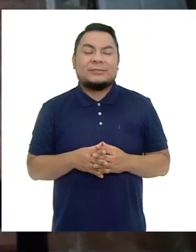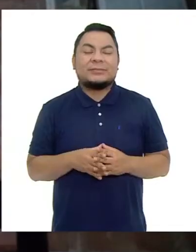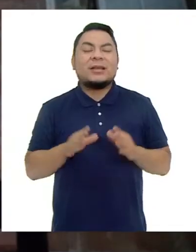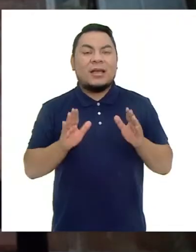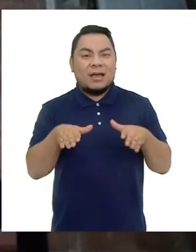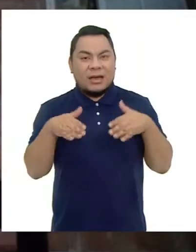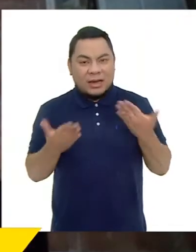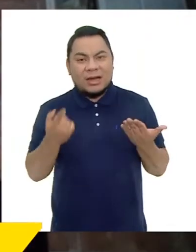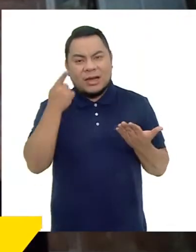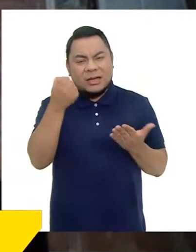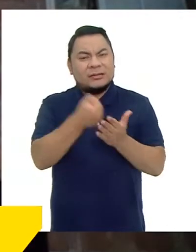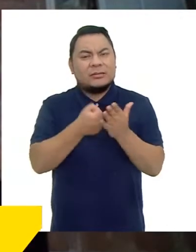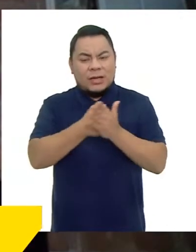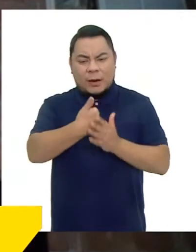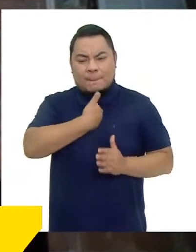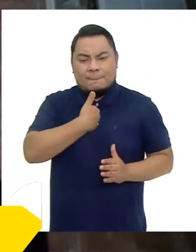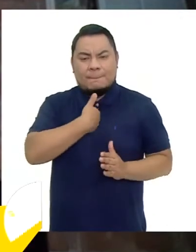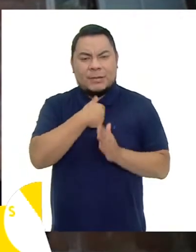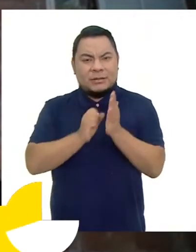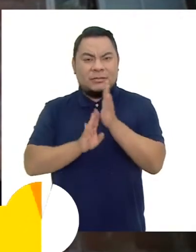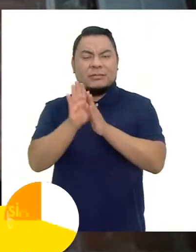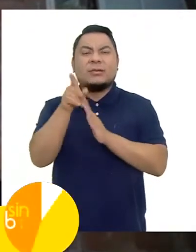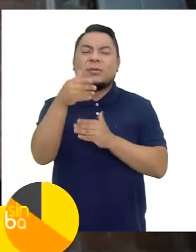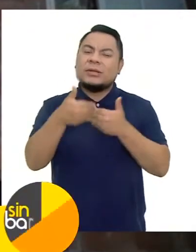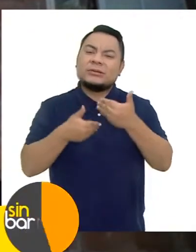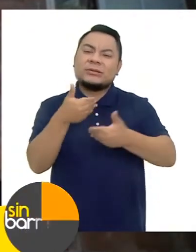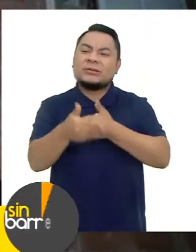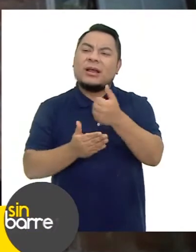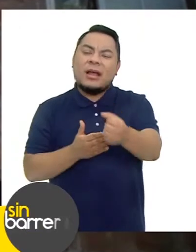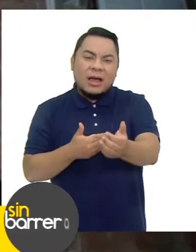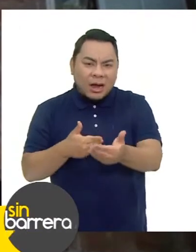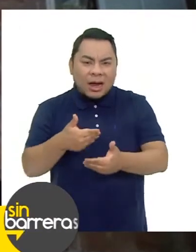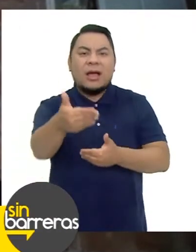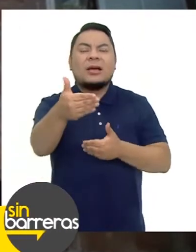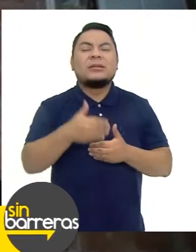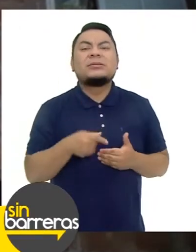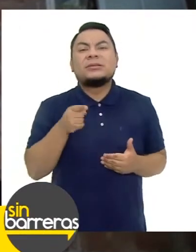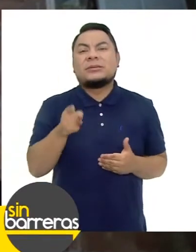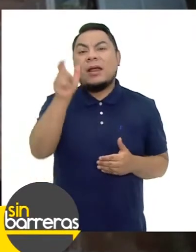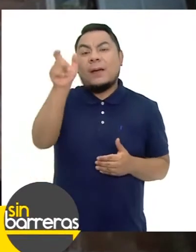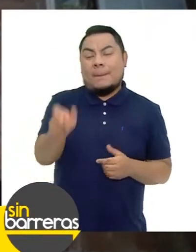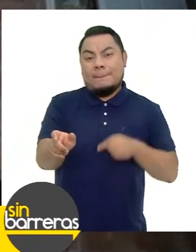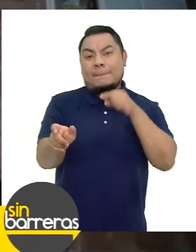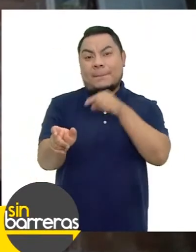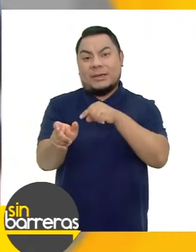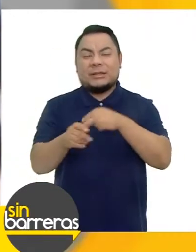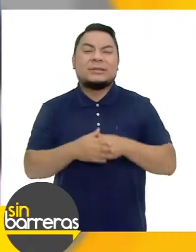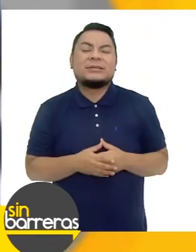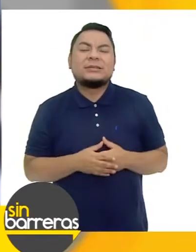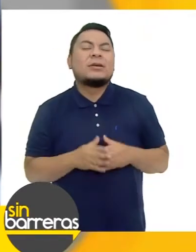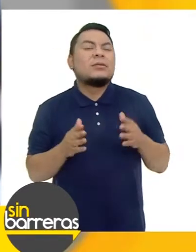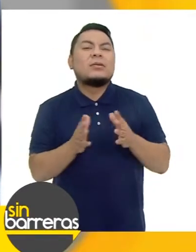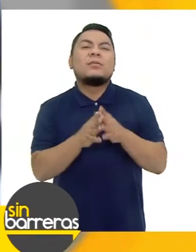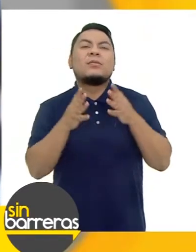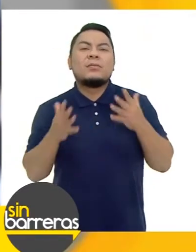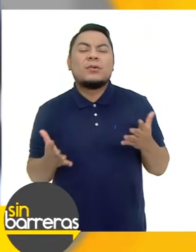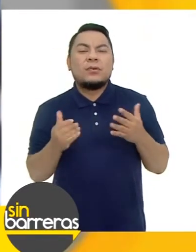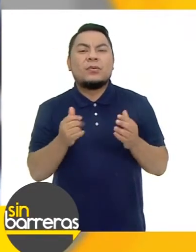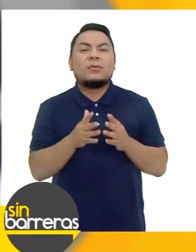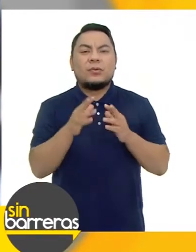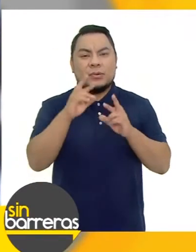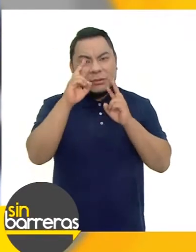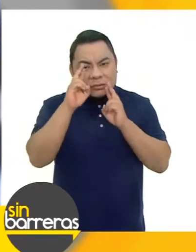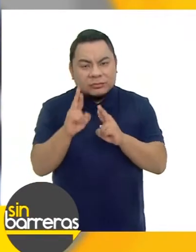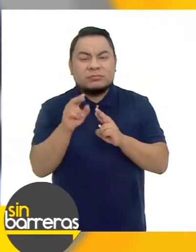HAY QUE SUPERARSE A SÍ MISMO, SEGUIR ADELANTE Y SER UNA PERSONA MUY